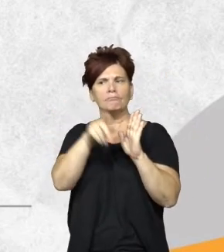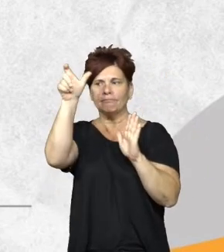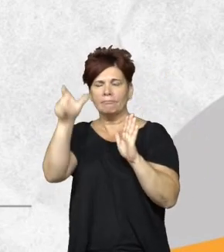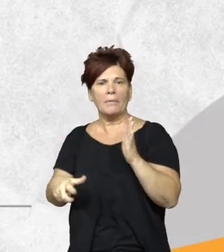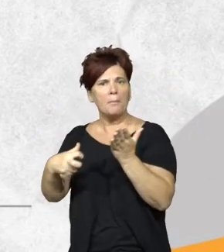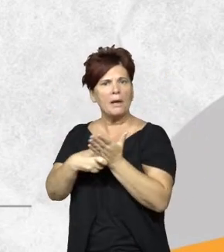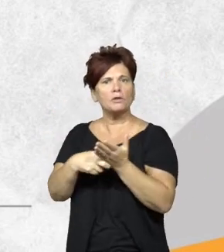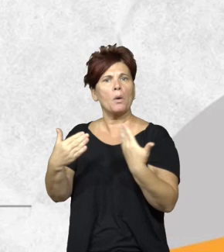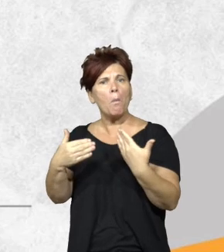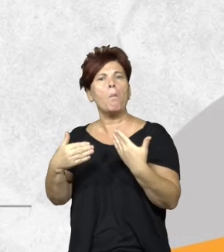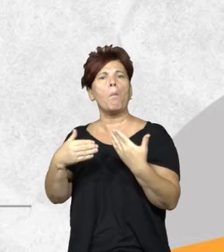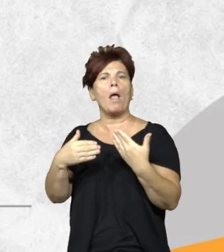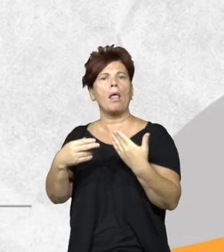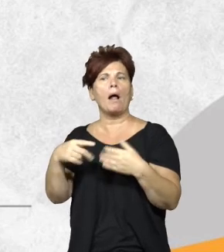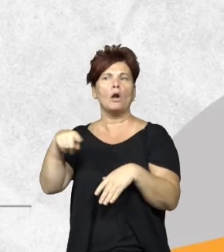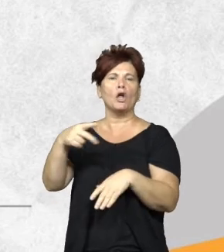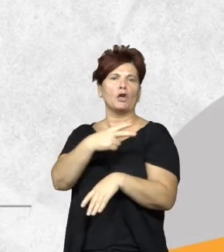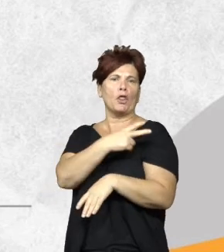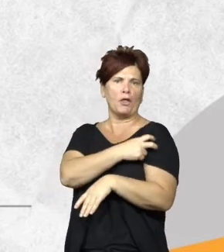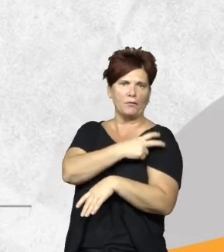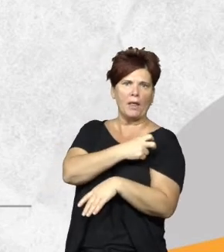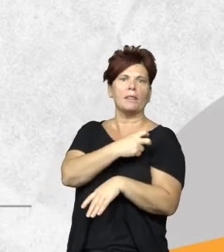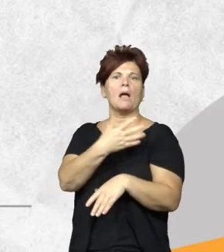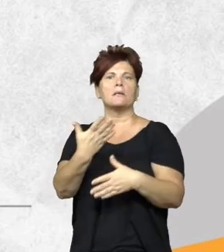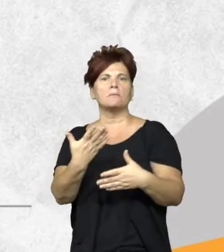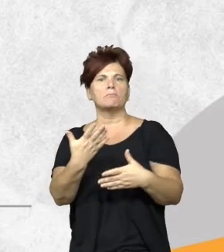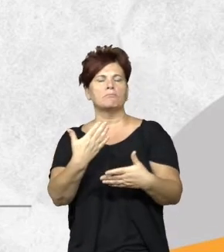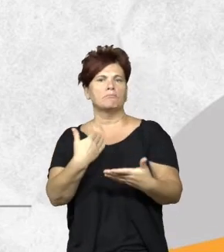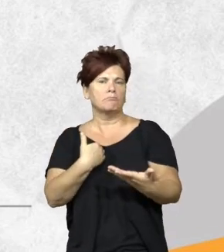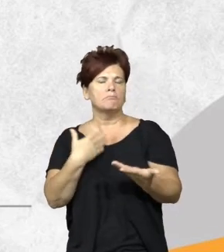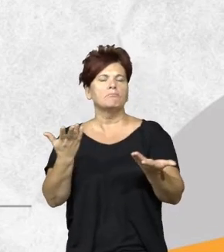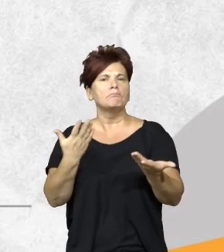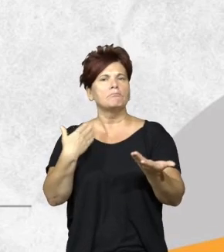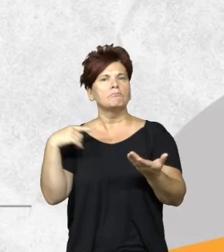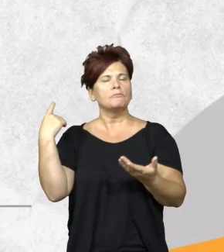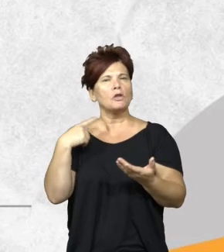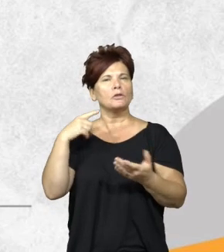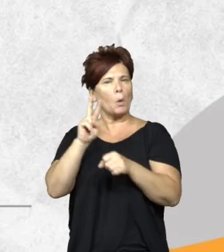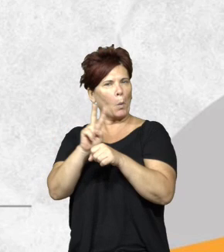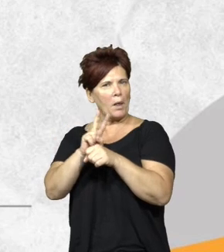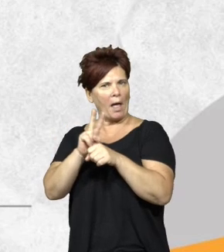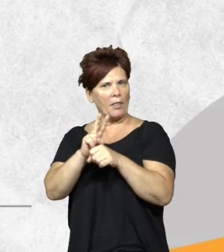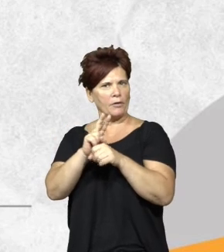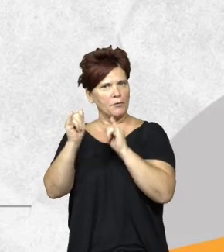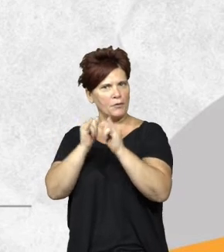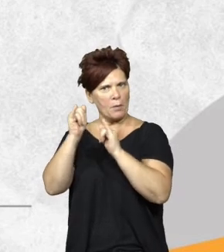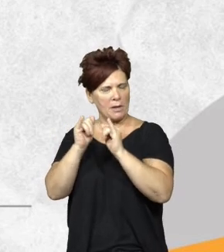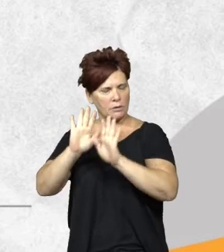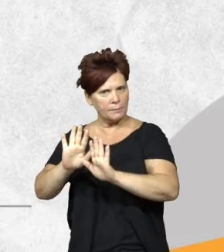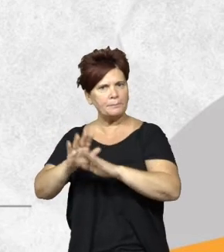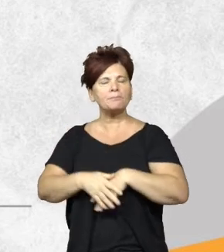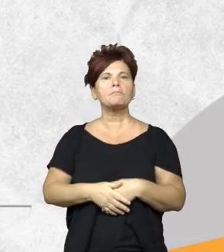pueda ofrecer su prueba pueda ejercer su derecho de defensa y no se vulnere este entonces tomamos ese recaudo para terminar